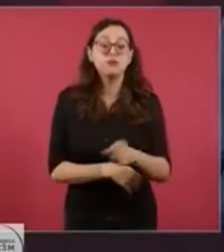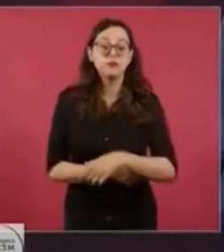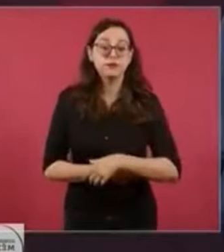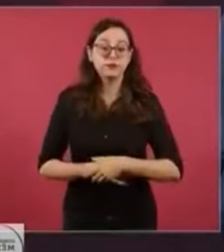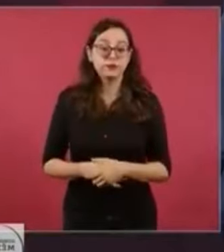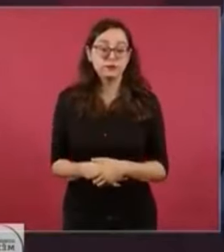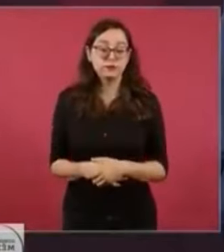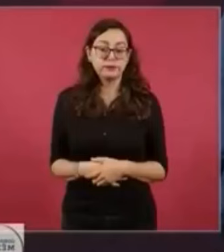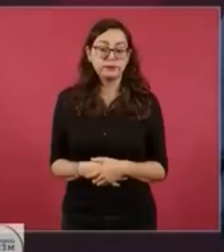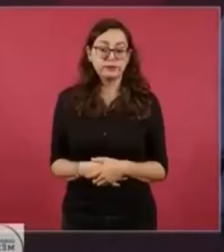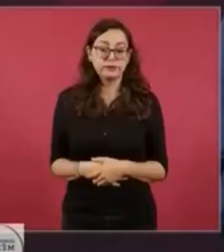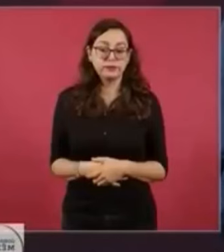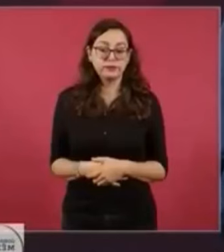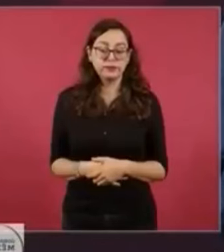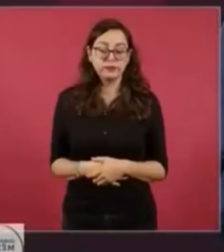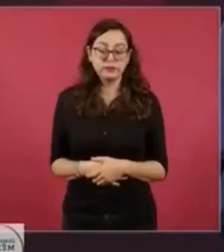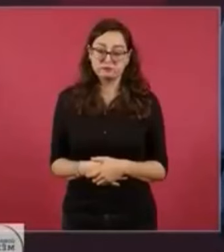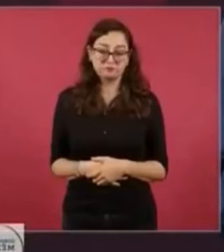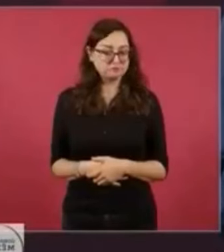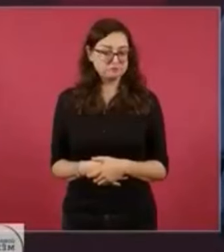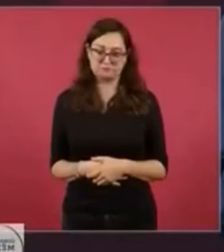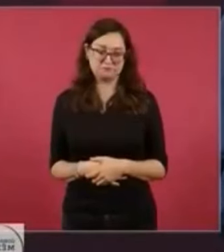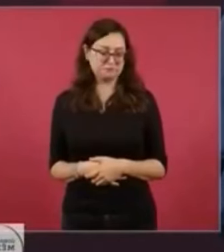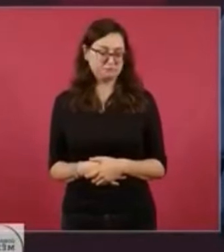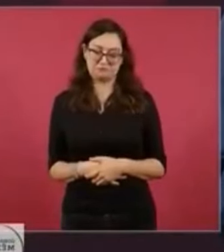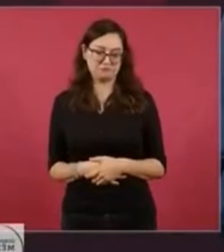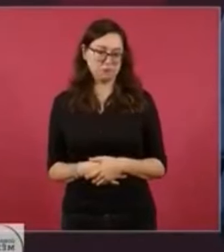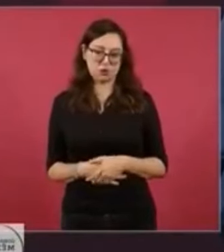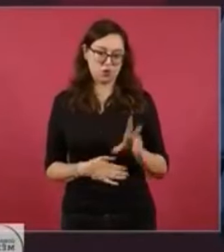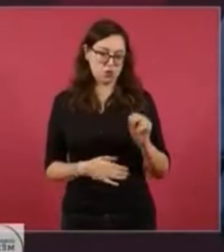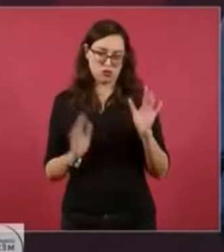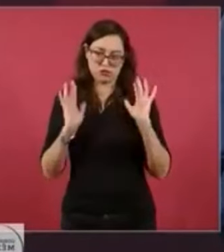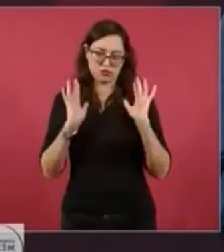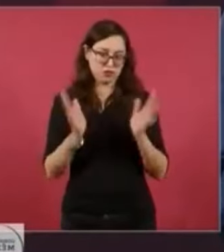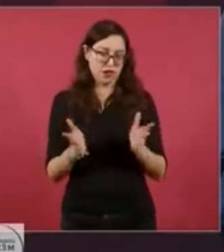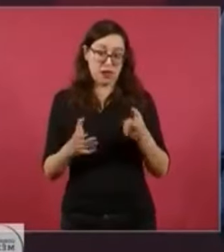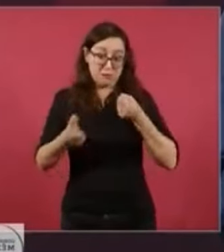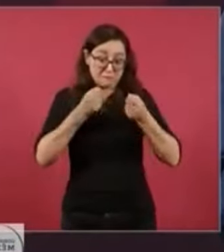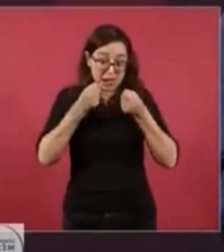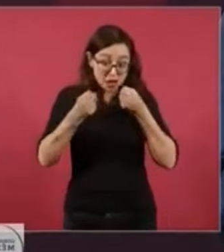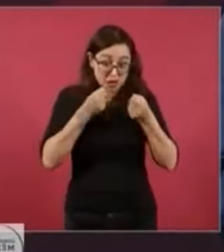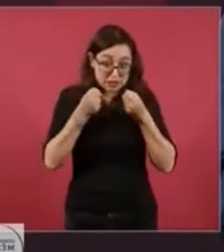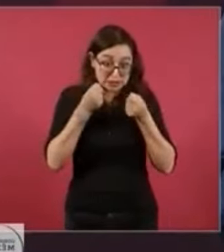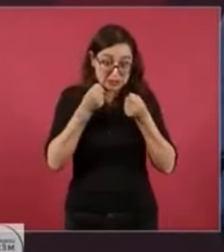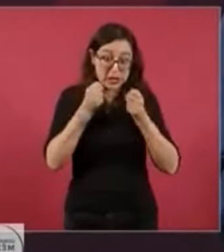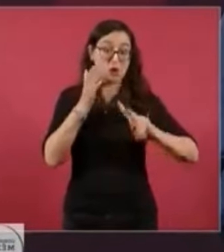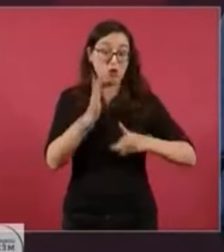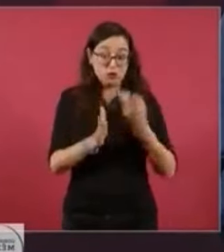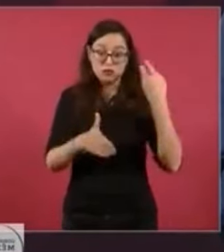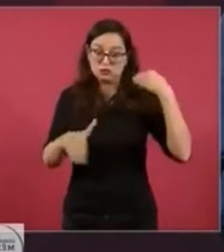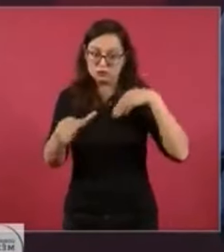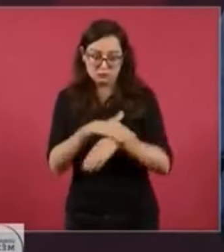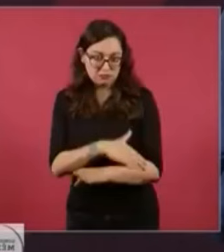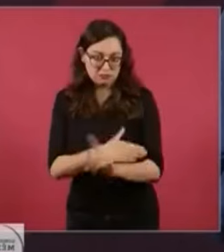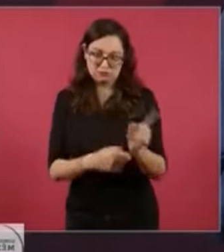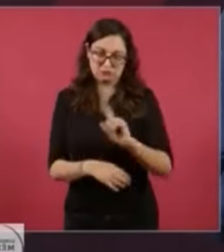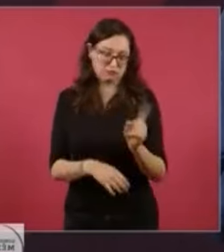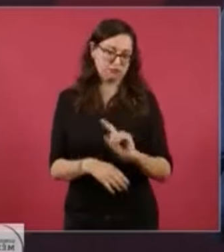No, pues ya no va haber reunión de seguridad con los medios, ya pasó,